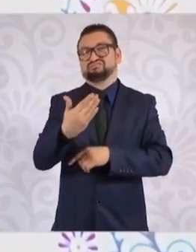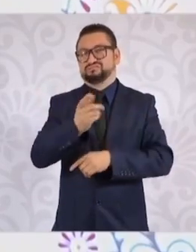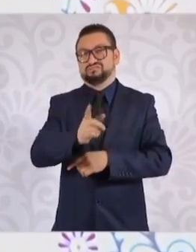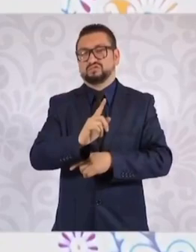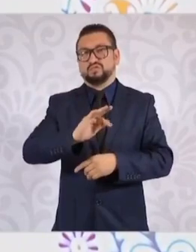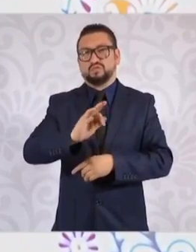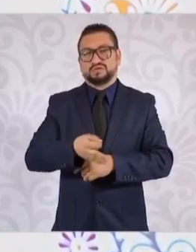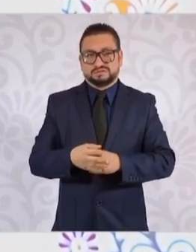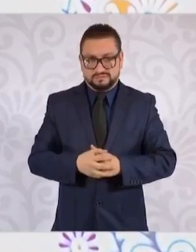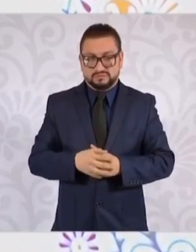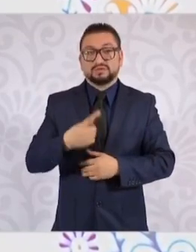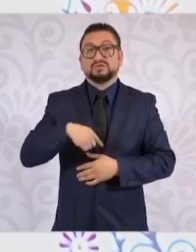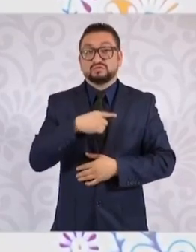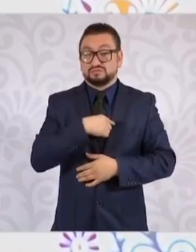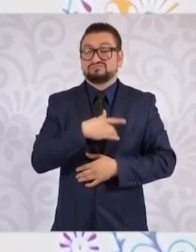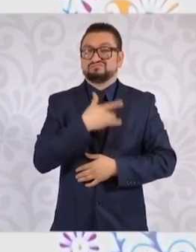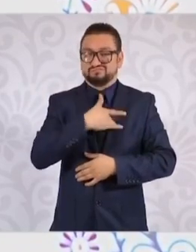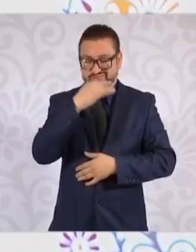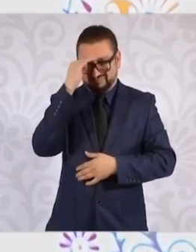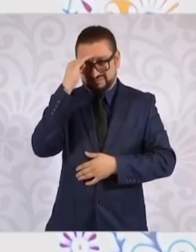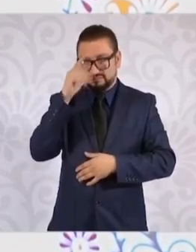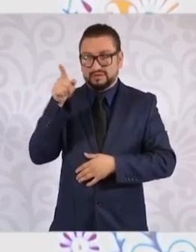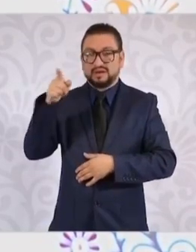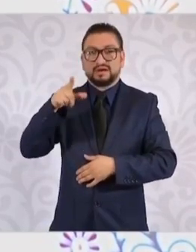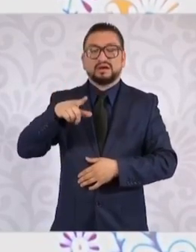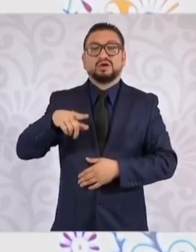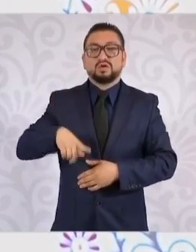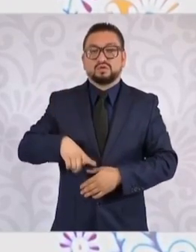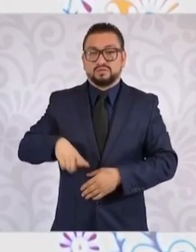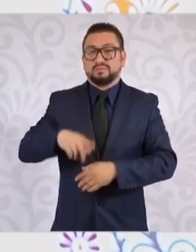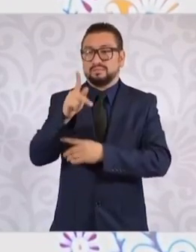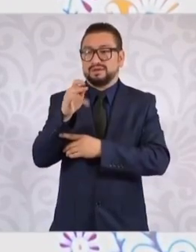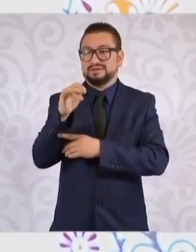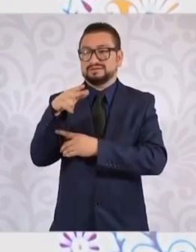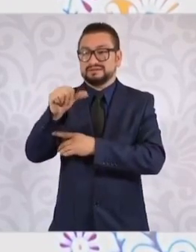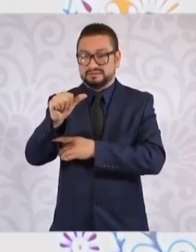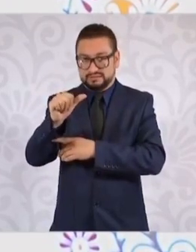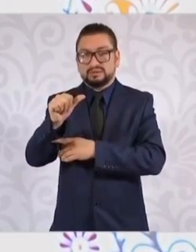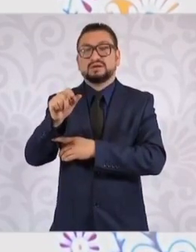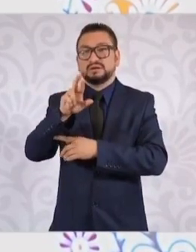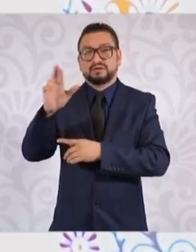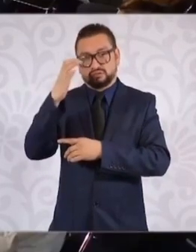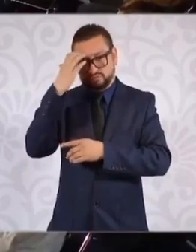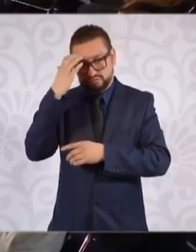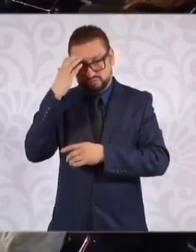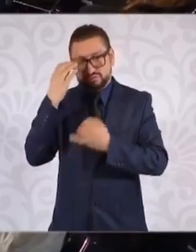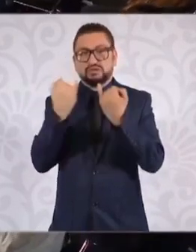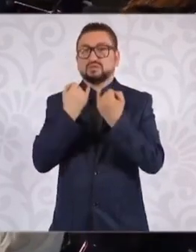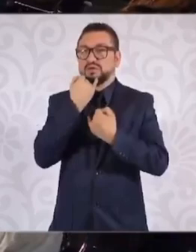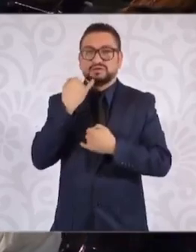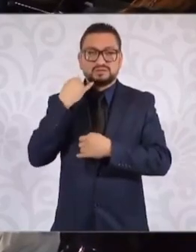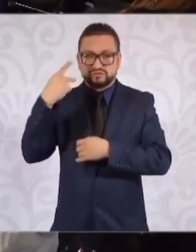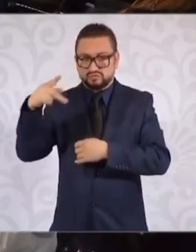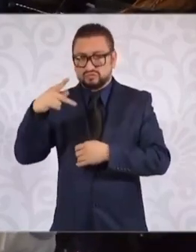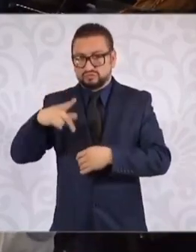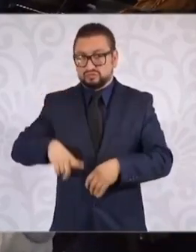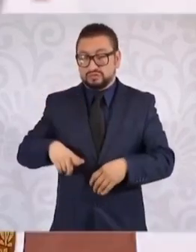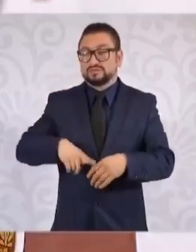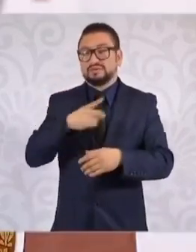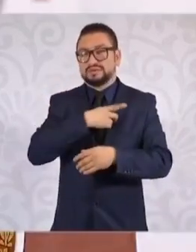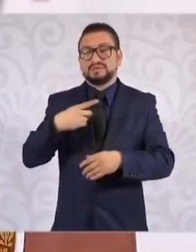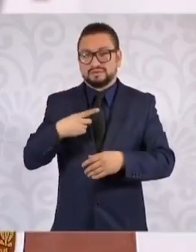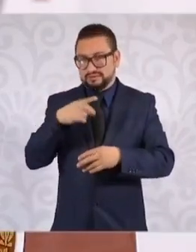Y además consideramos que el Estado palestino debe ser reconocido en toda su magnitud, igual que el Estado de Israel. Esa ha sido la posición de México